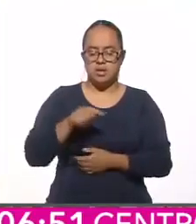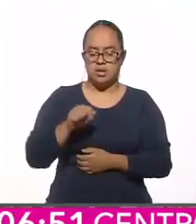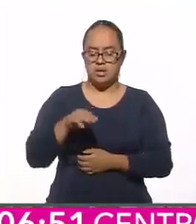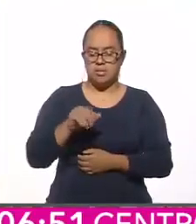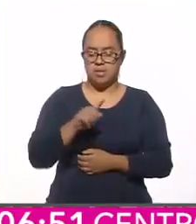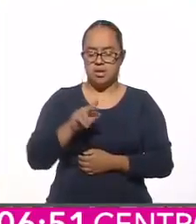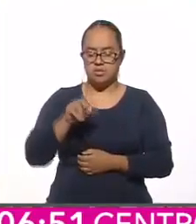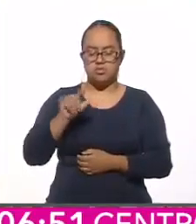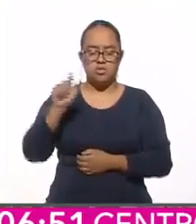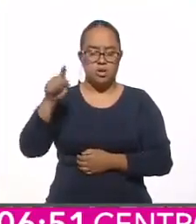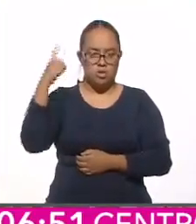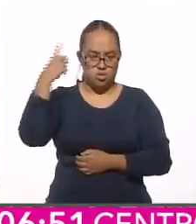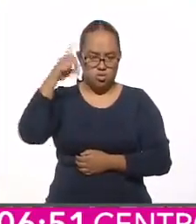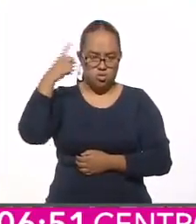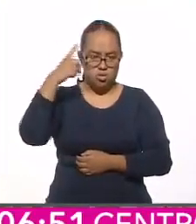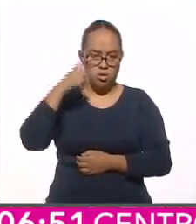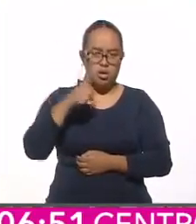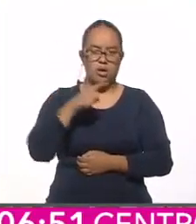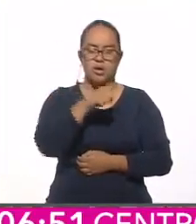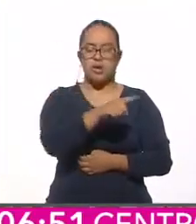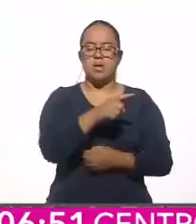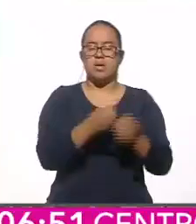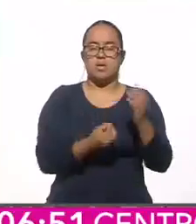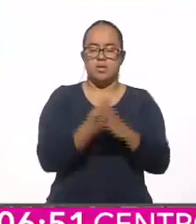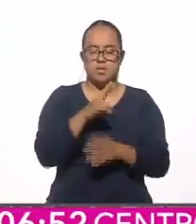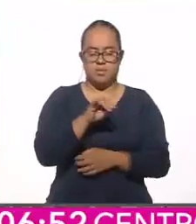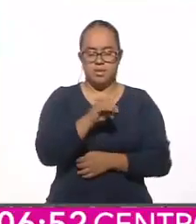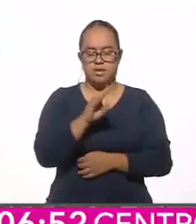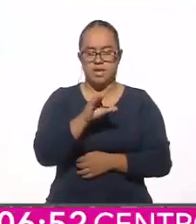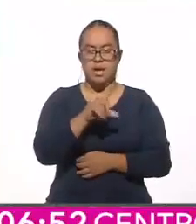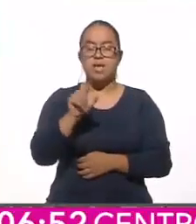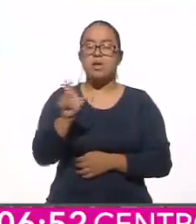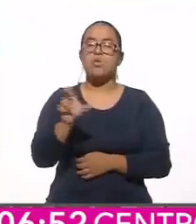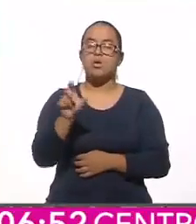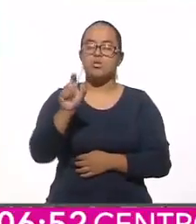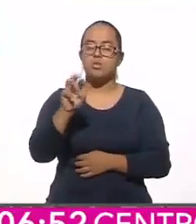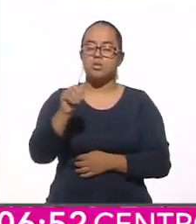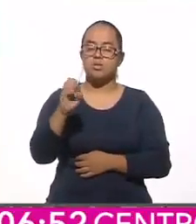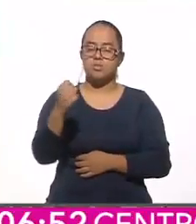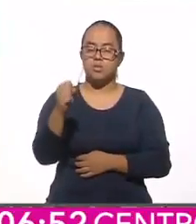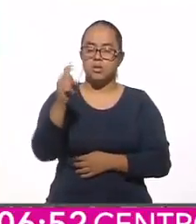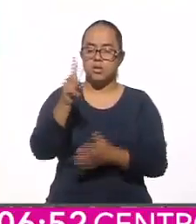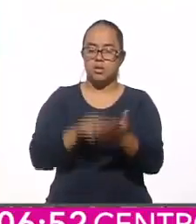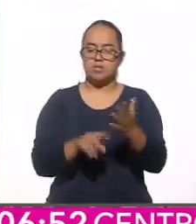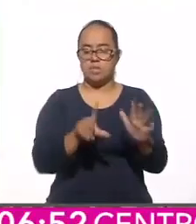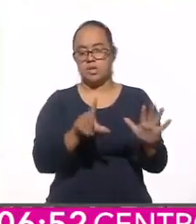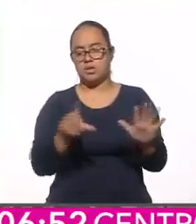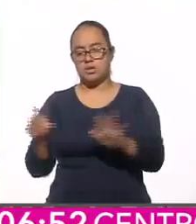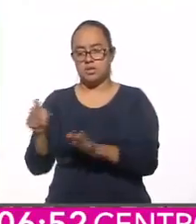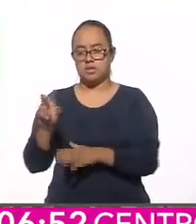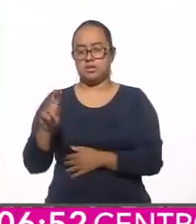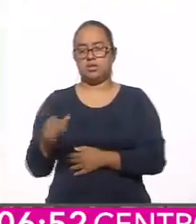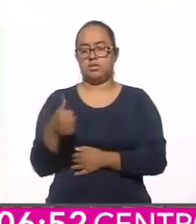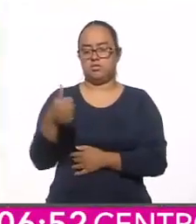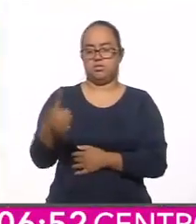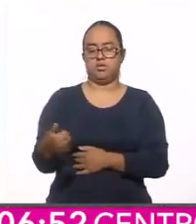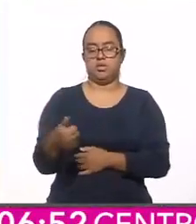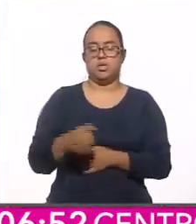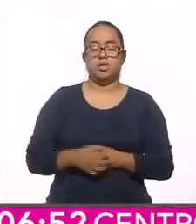Durango, provincia de la Nueva Vizcaya, el 29 de septiembre de 1786.